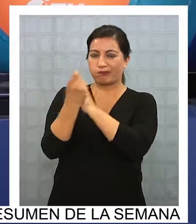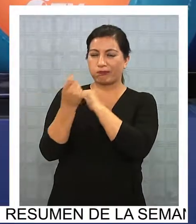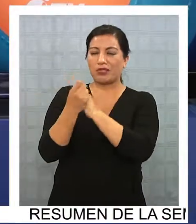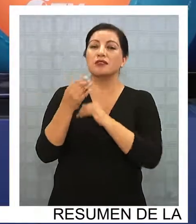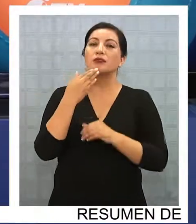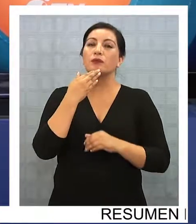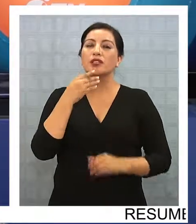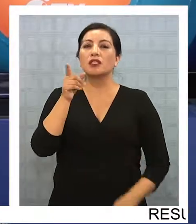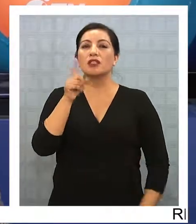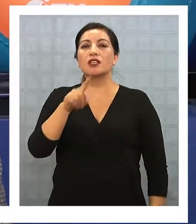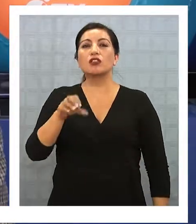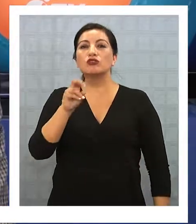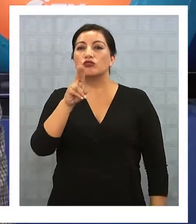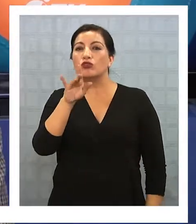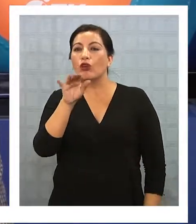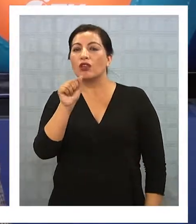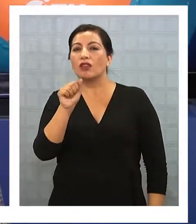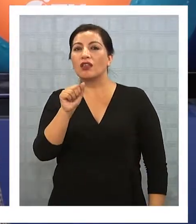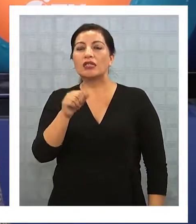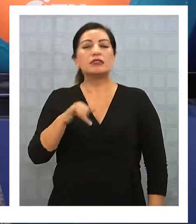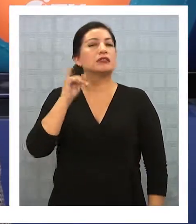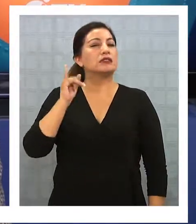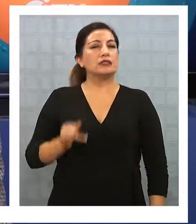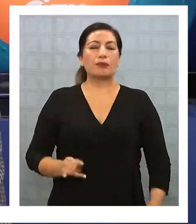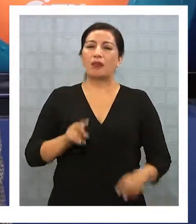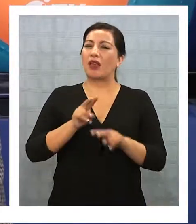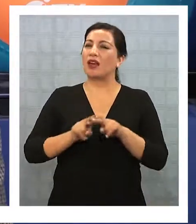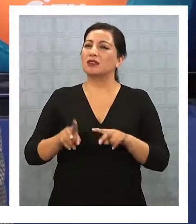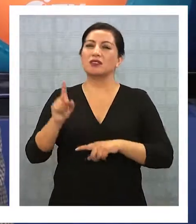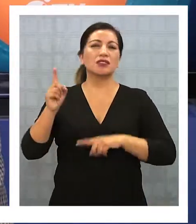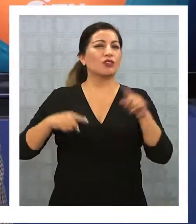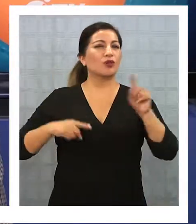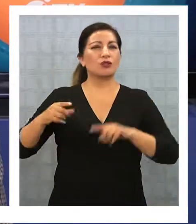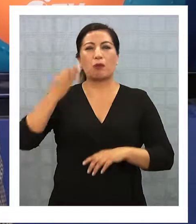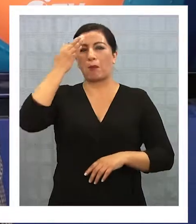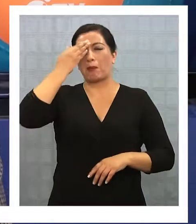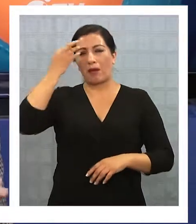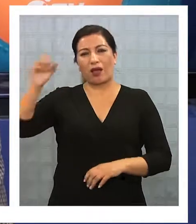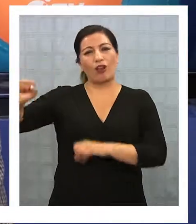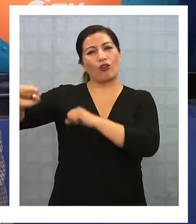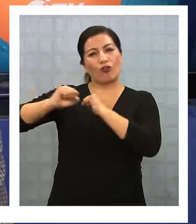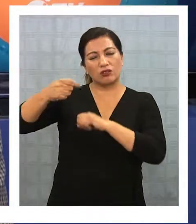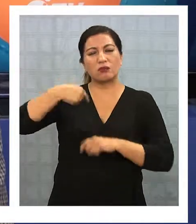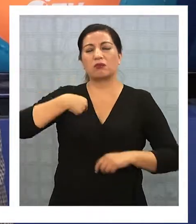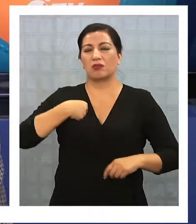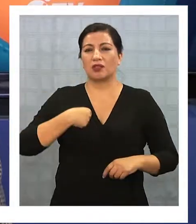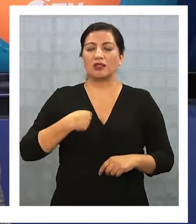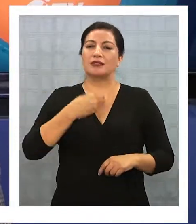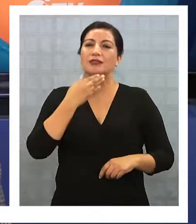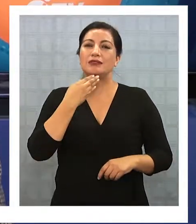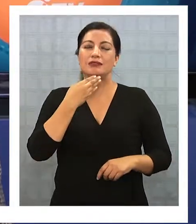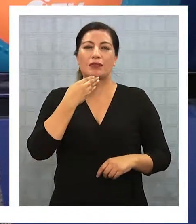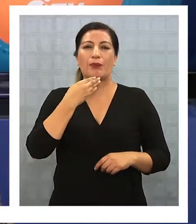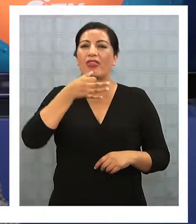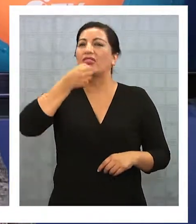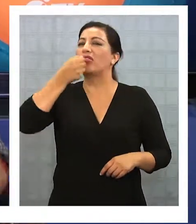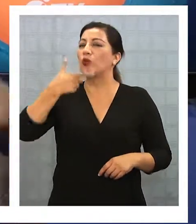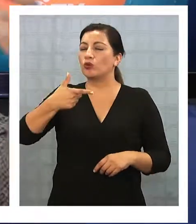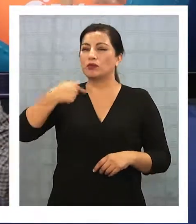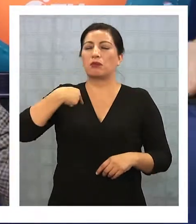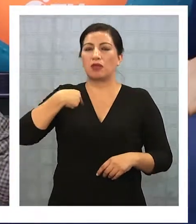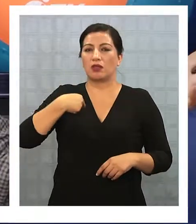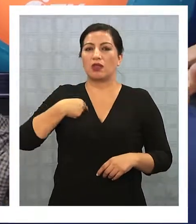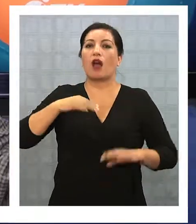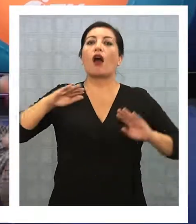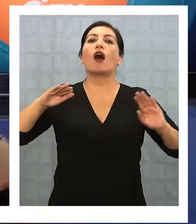sorismo y Gutiérrez me habían hecho la vida imposible muchas querellas injustificadas la cantidad de querellas que no han llegado a nada son infinitas hoy día estaba